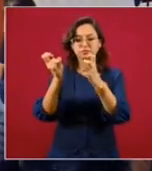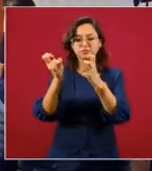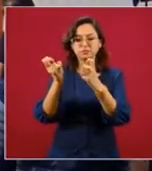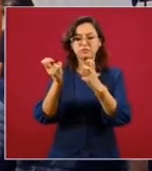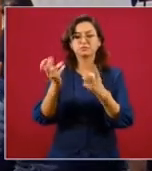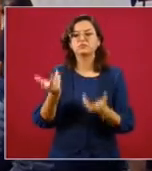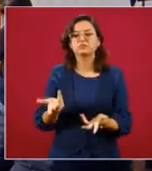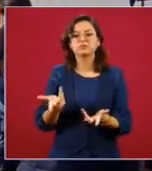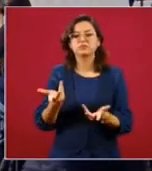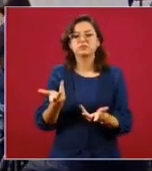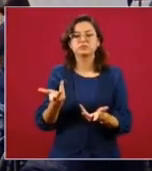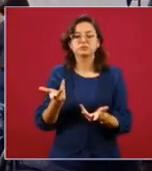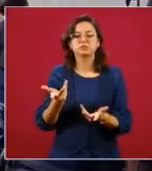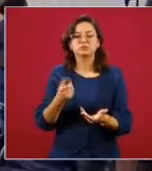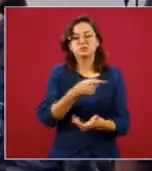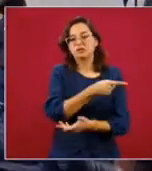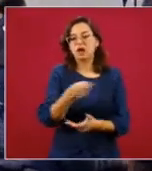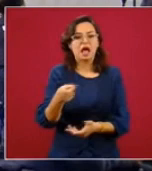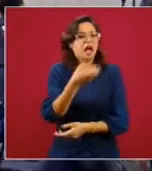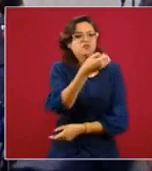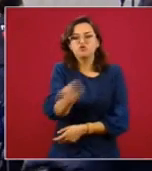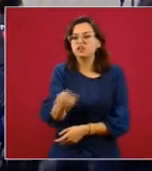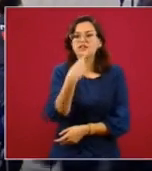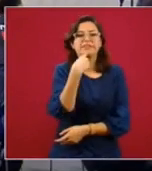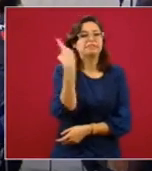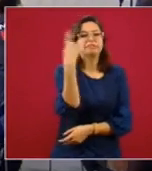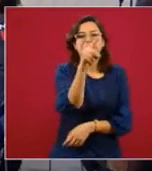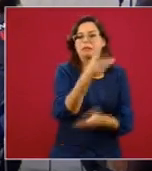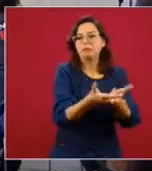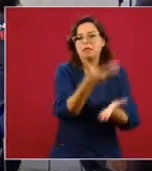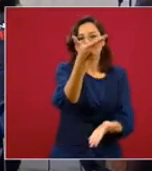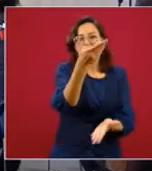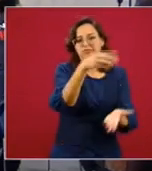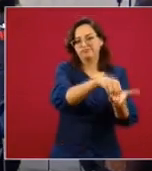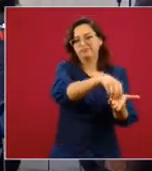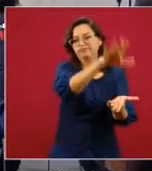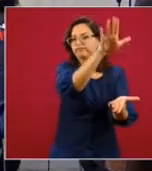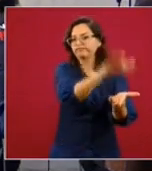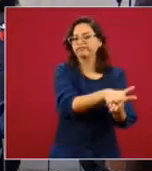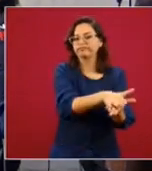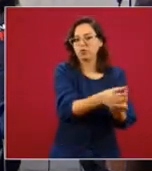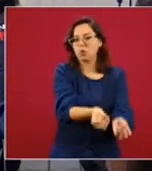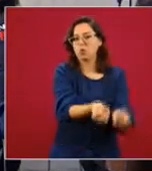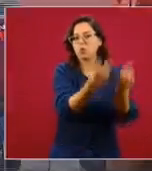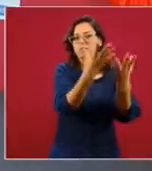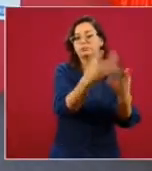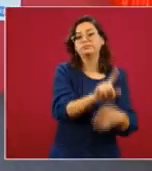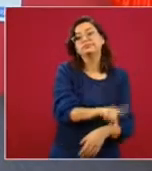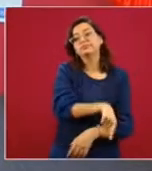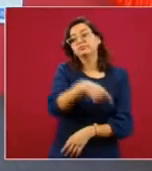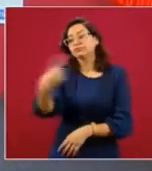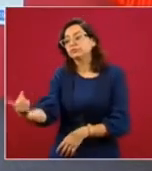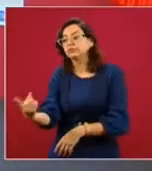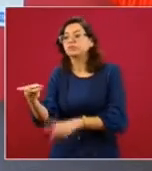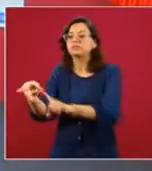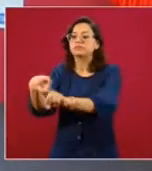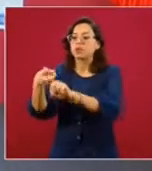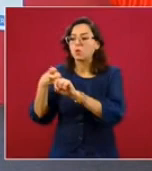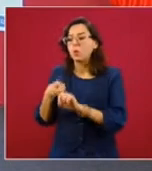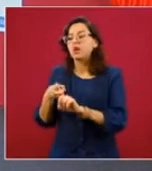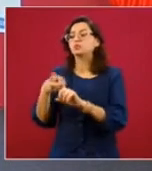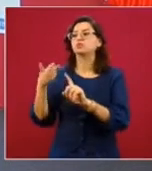ya el secuestro, el maltrato a mujeres que no hay denuncia,